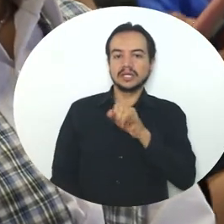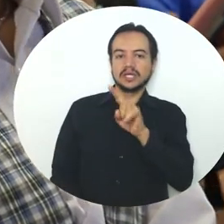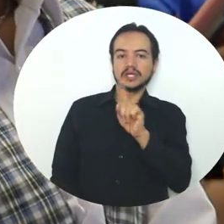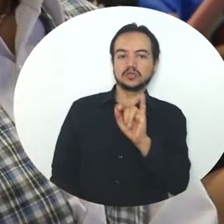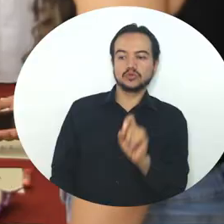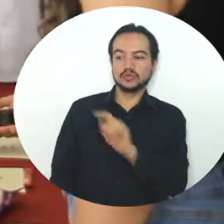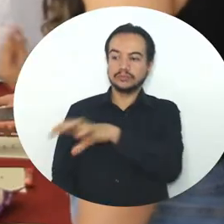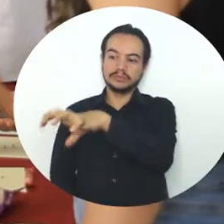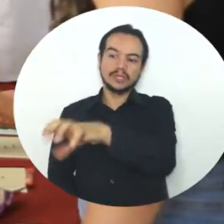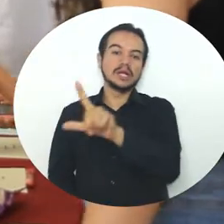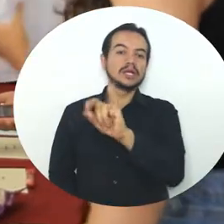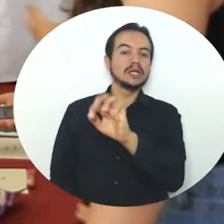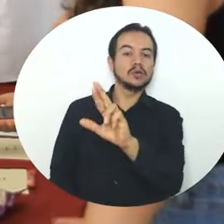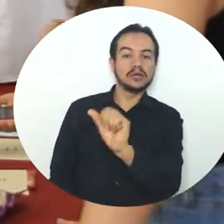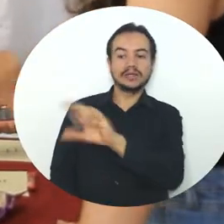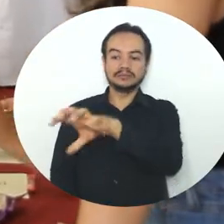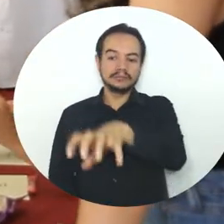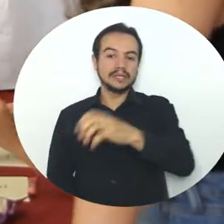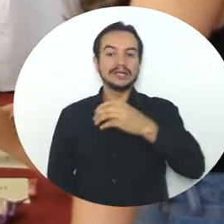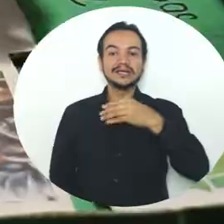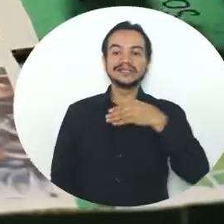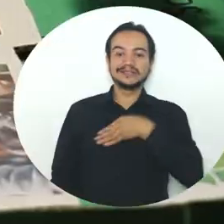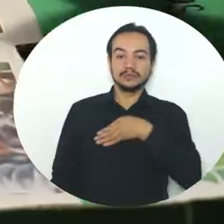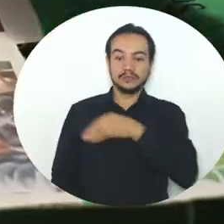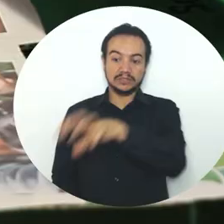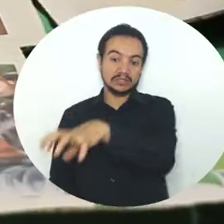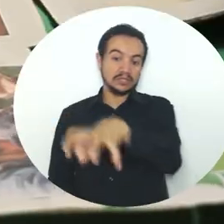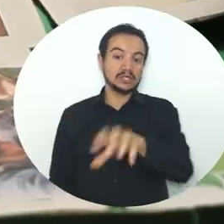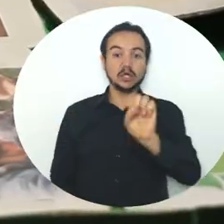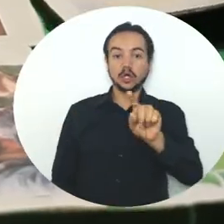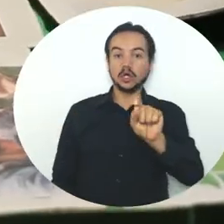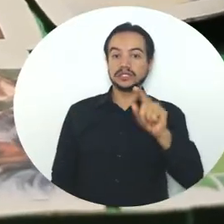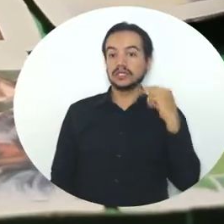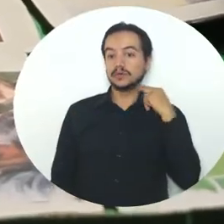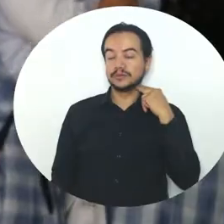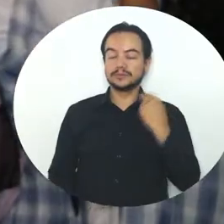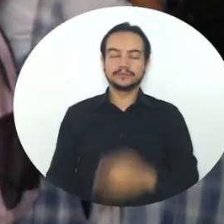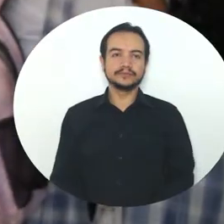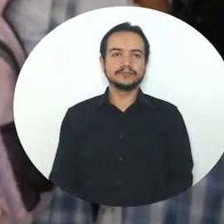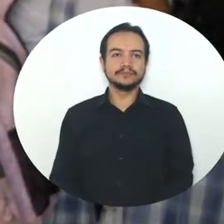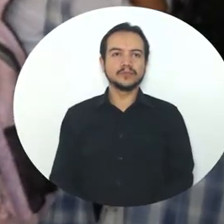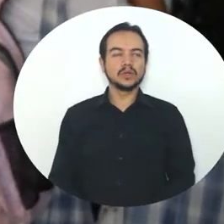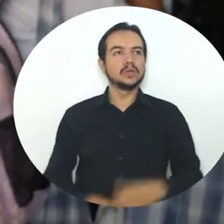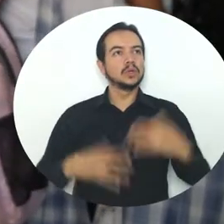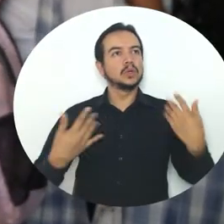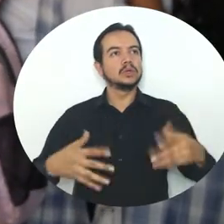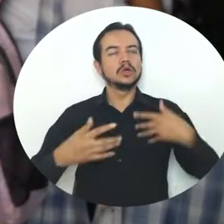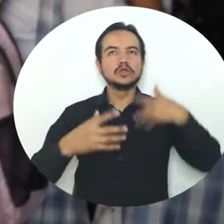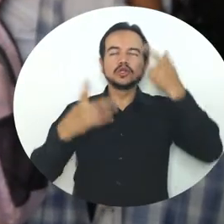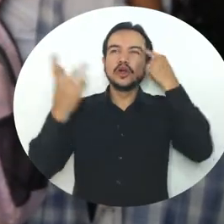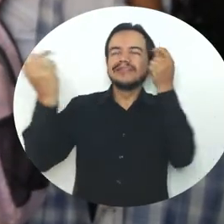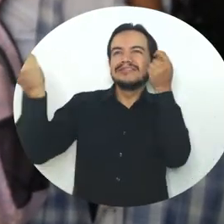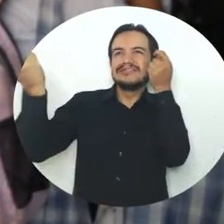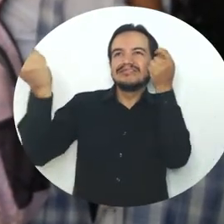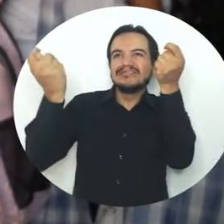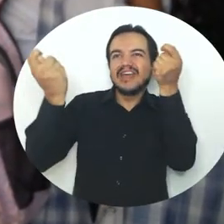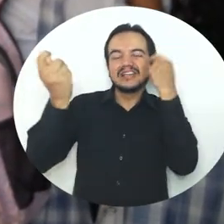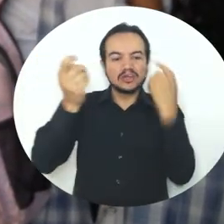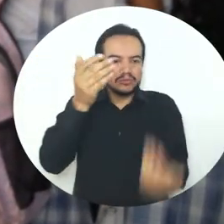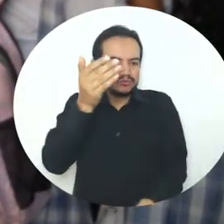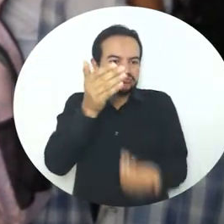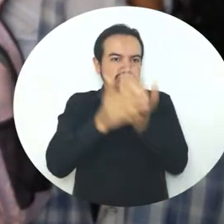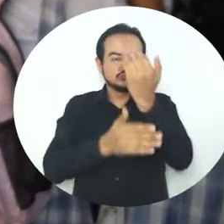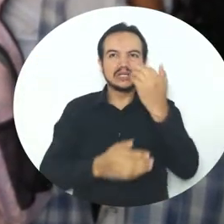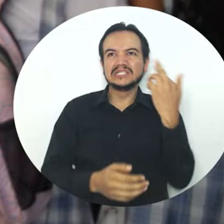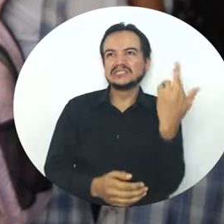Jesús Espeleta, Laura Vicuña, Simón Bolívar y 11 de noviembre. Aprendí nuevas formas y técnicas de